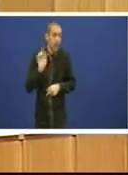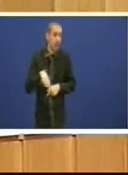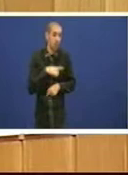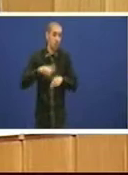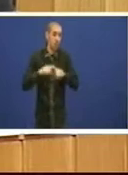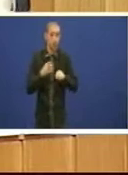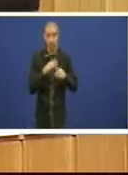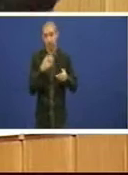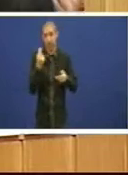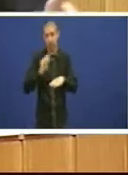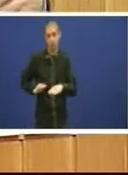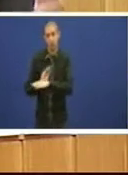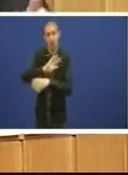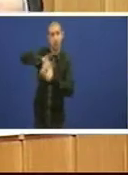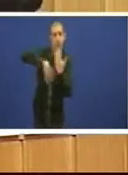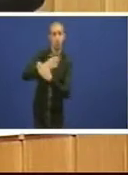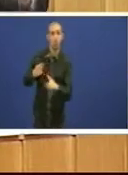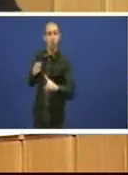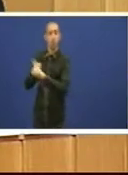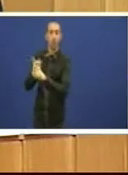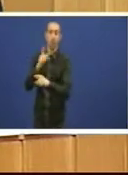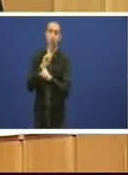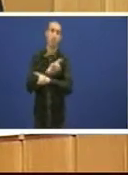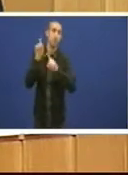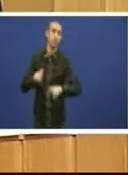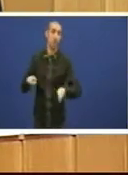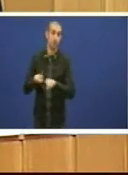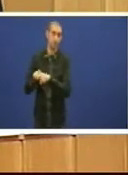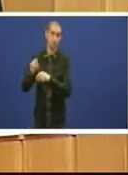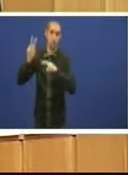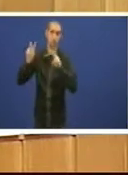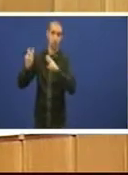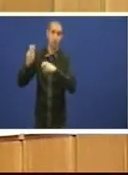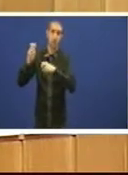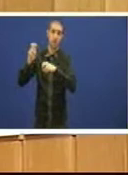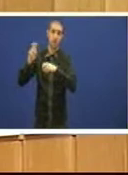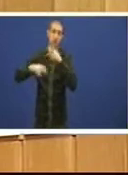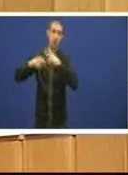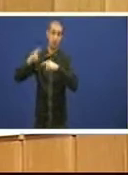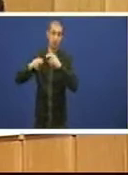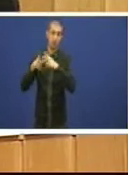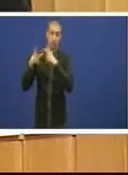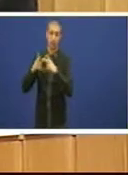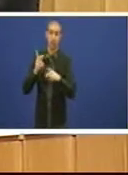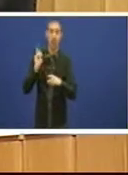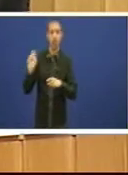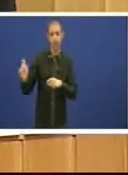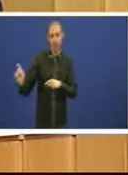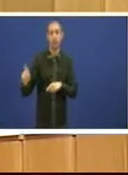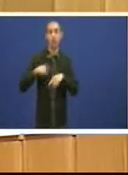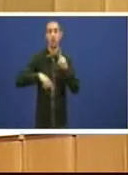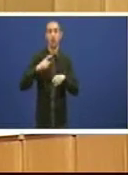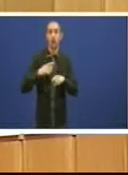a obra social en forma de fundación, como pode ter calquera entidade privada, e polo que vamos coñecendo do plano de